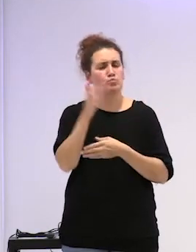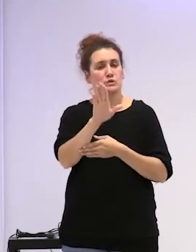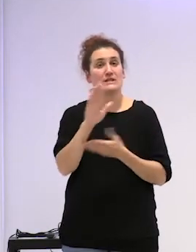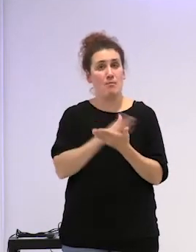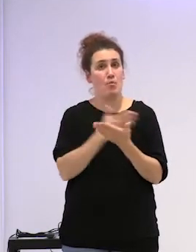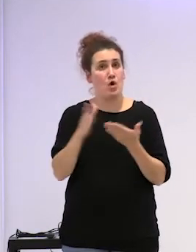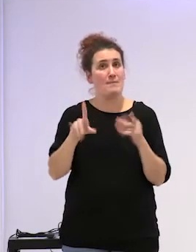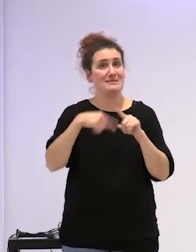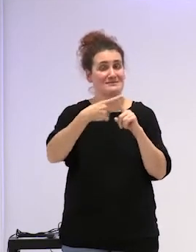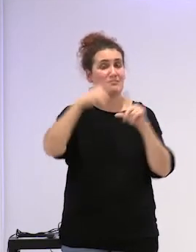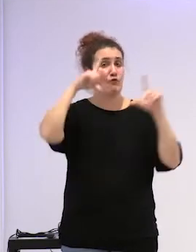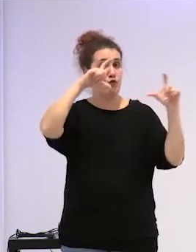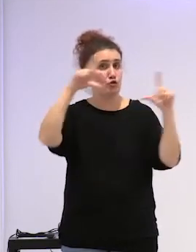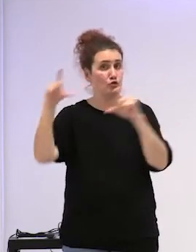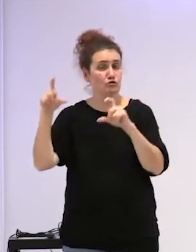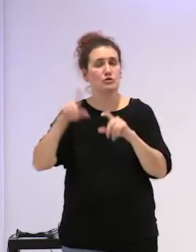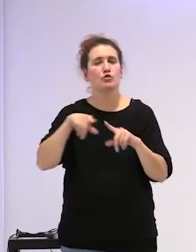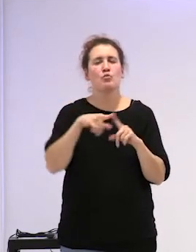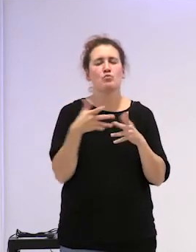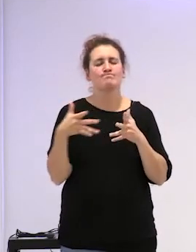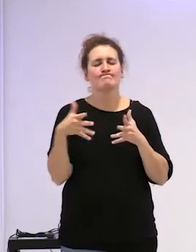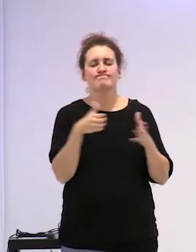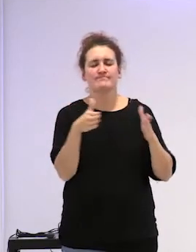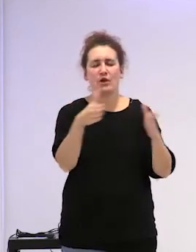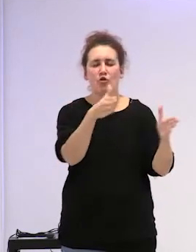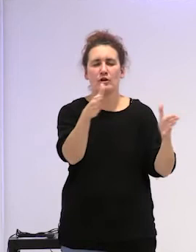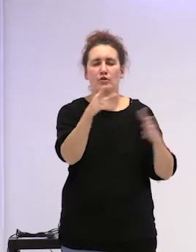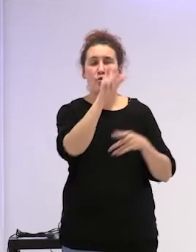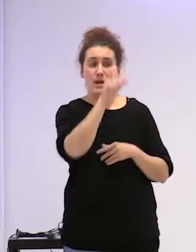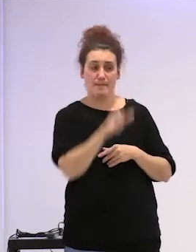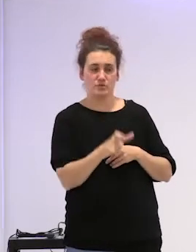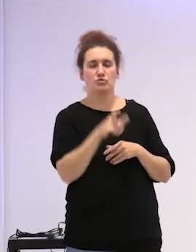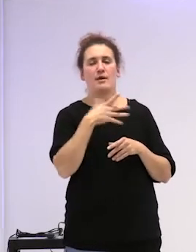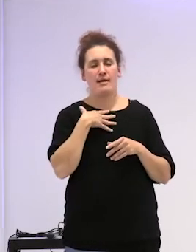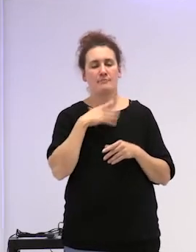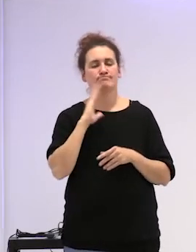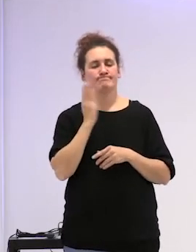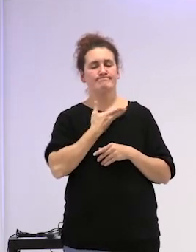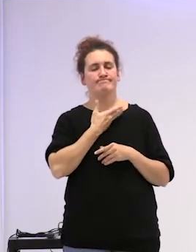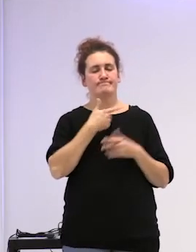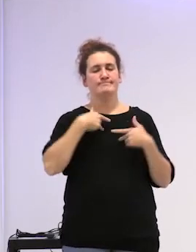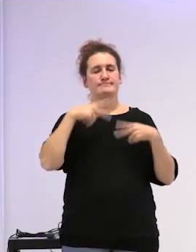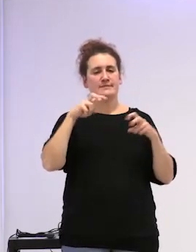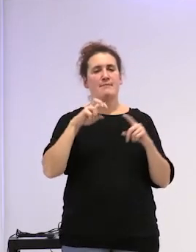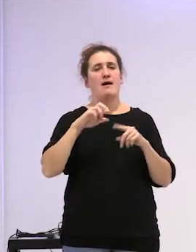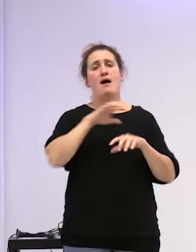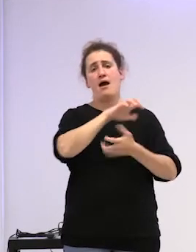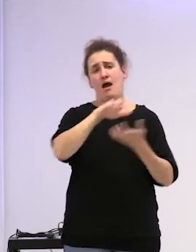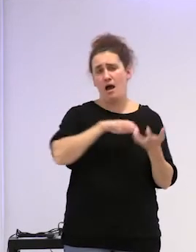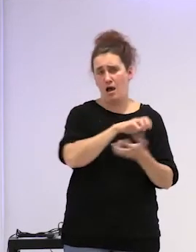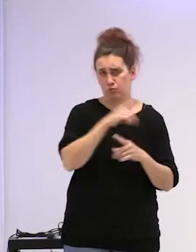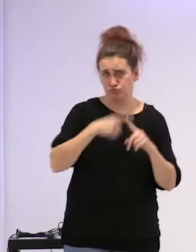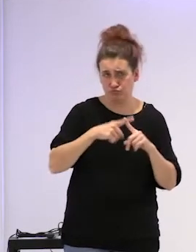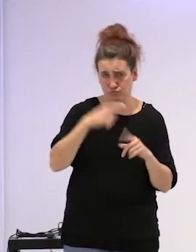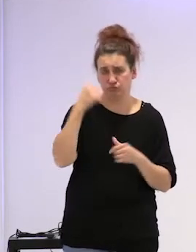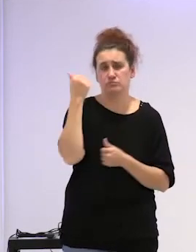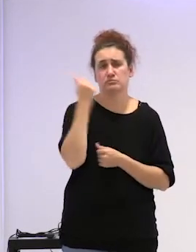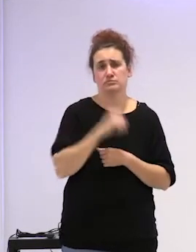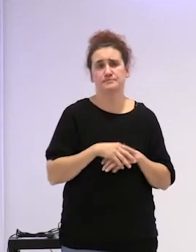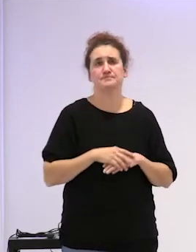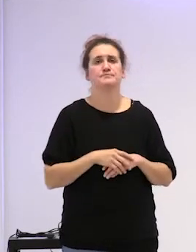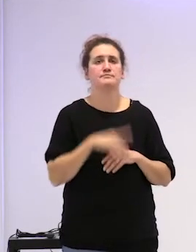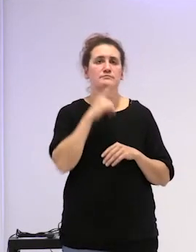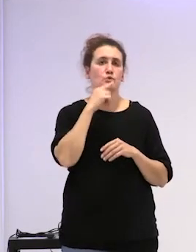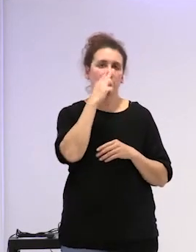fotografías un posible recorrido de una persona que ha padecido abusos sexuales en la infancia es importante